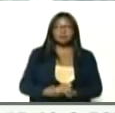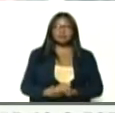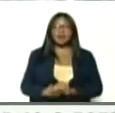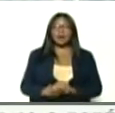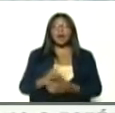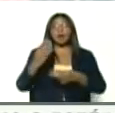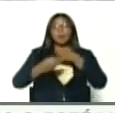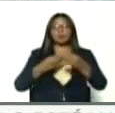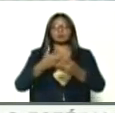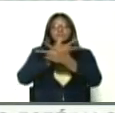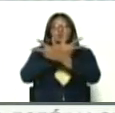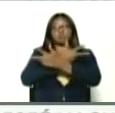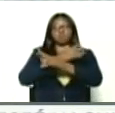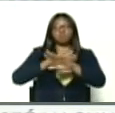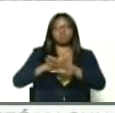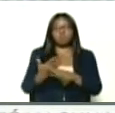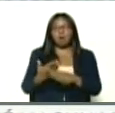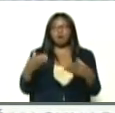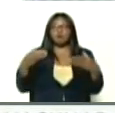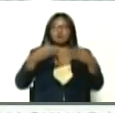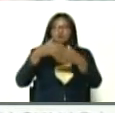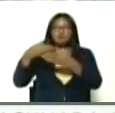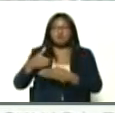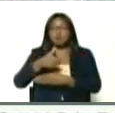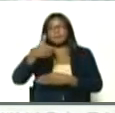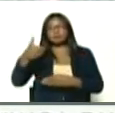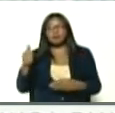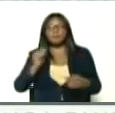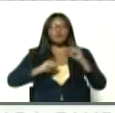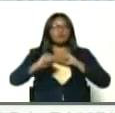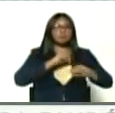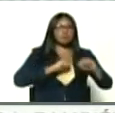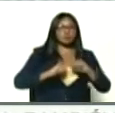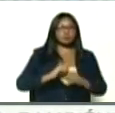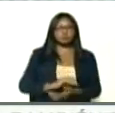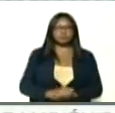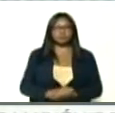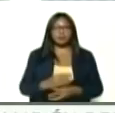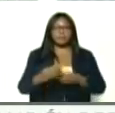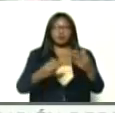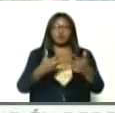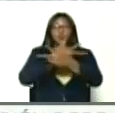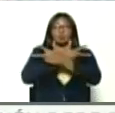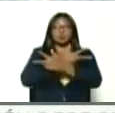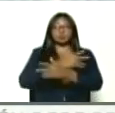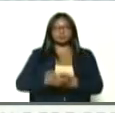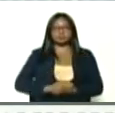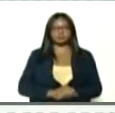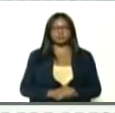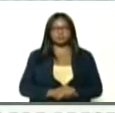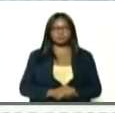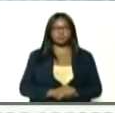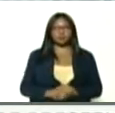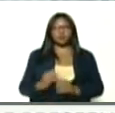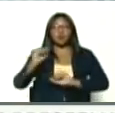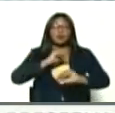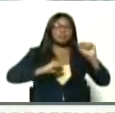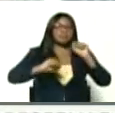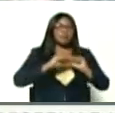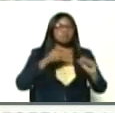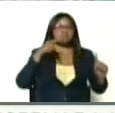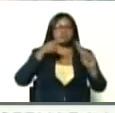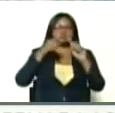videoconferencias, para reunirnos, con esos distintos movimientos sociales, pero le decía, hemos orientado también, a todas nuestras instancias,